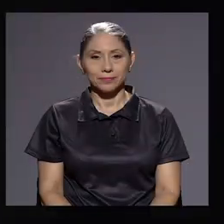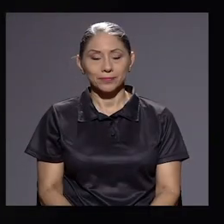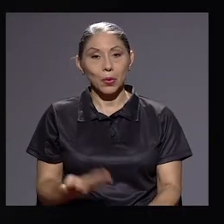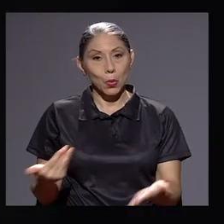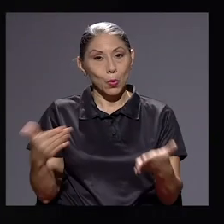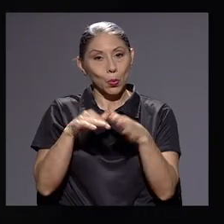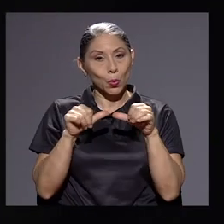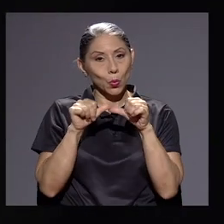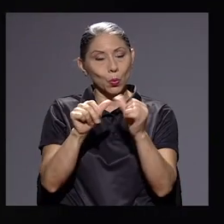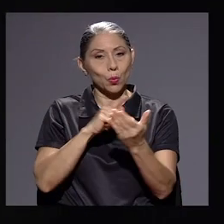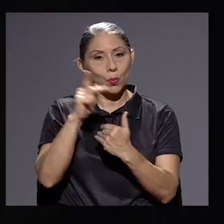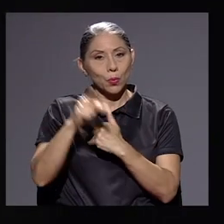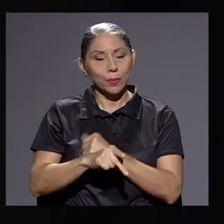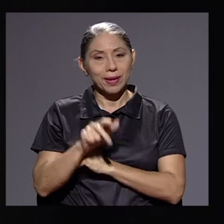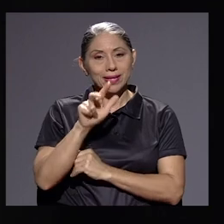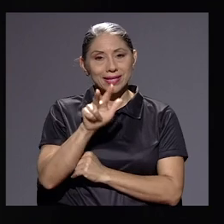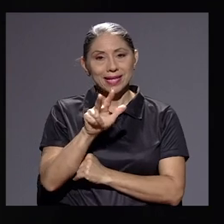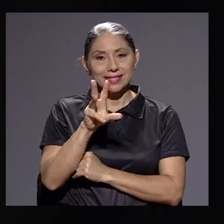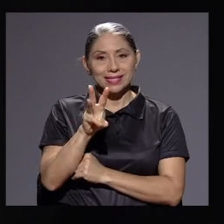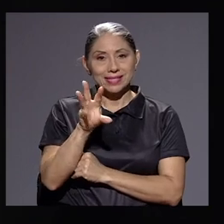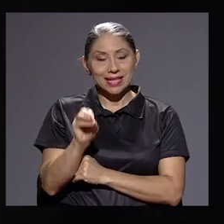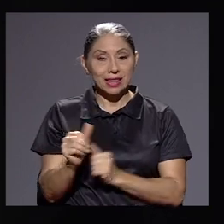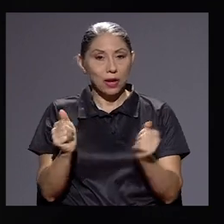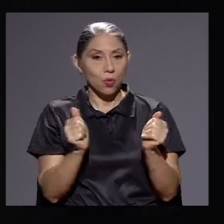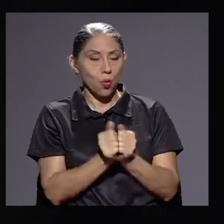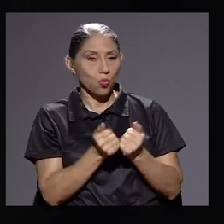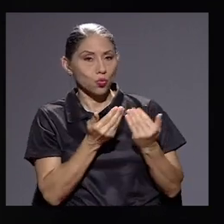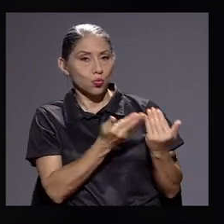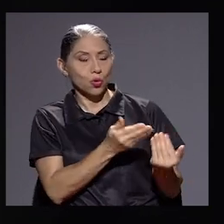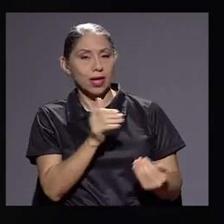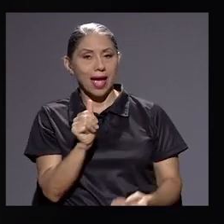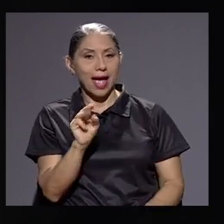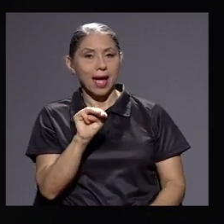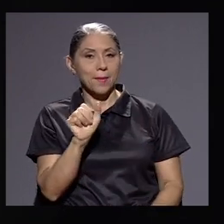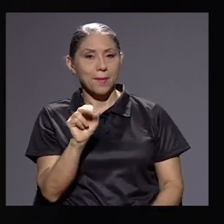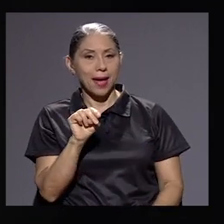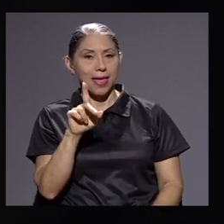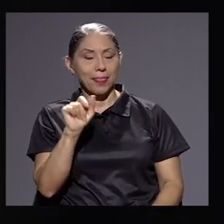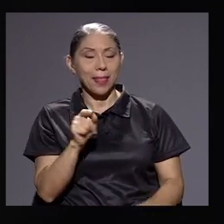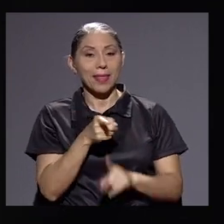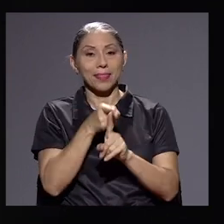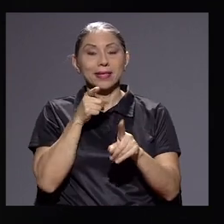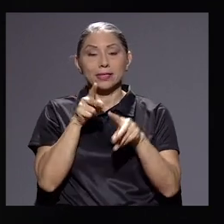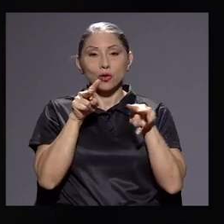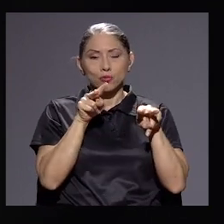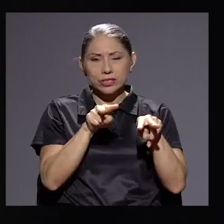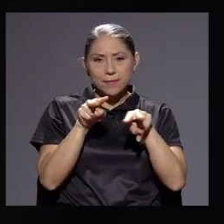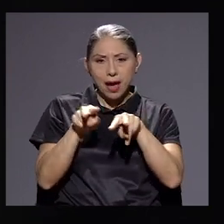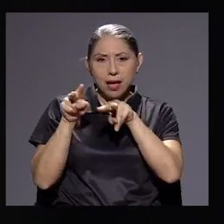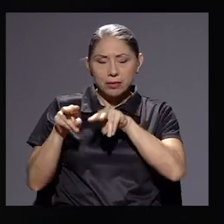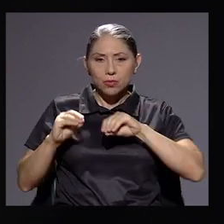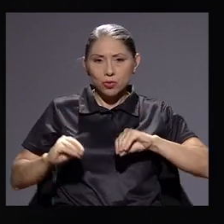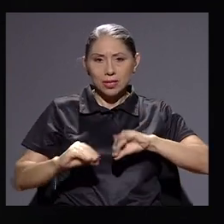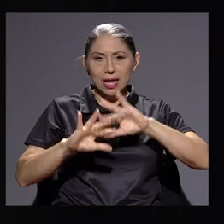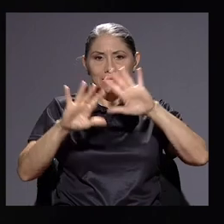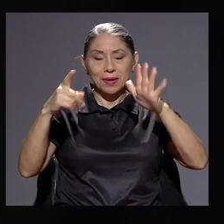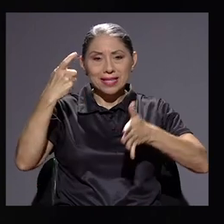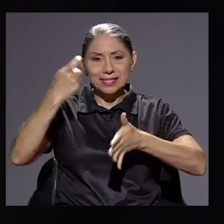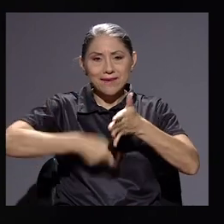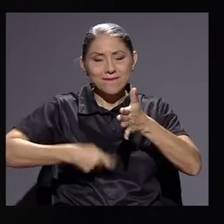Regresamos a 360. Estoy con doña Amanda, del Observatorio de Transparencia Fiscal. Doña Amanda,